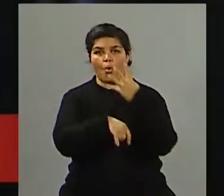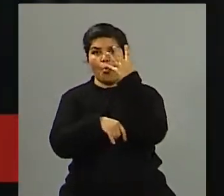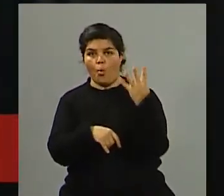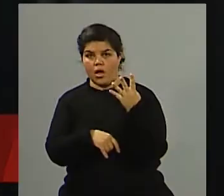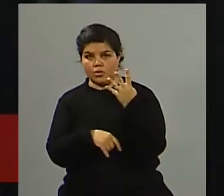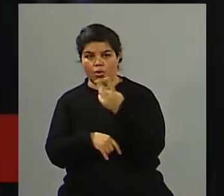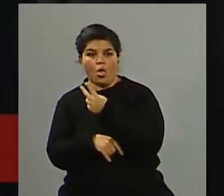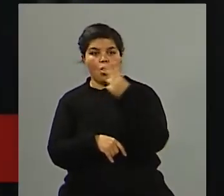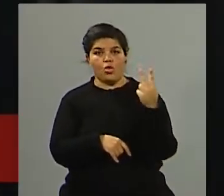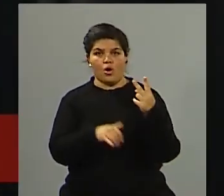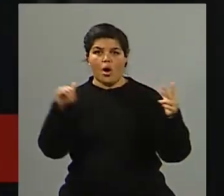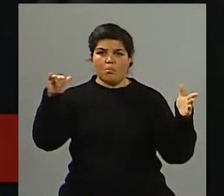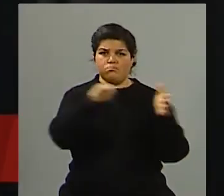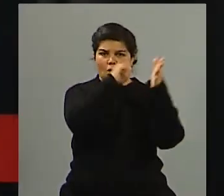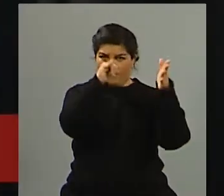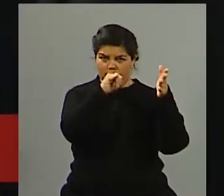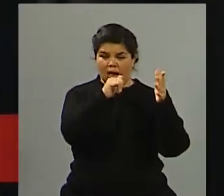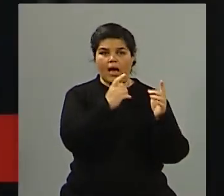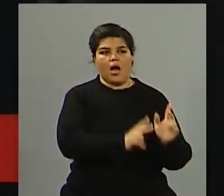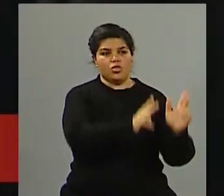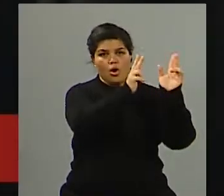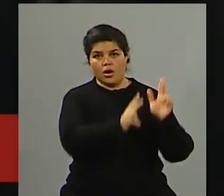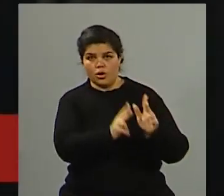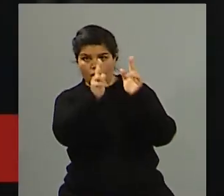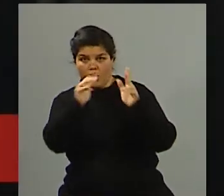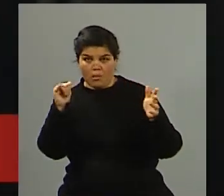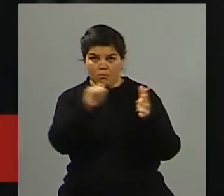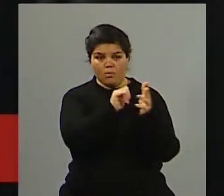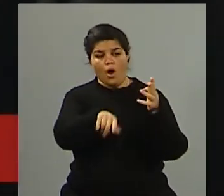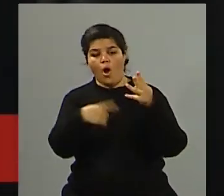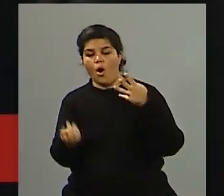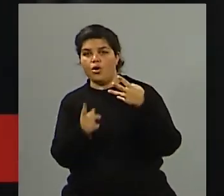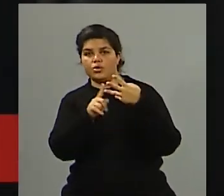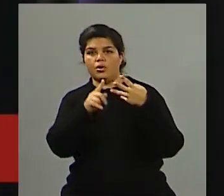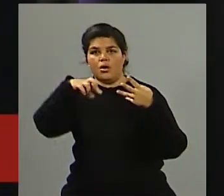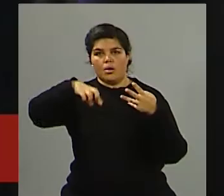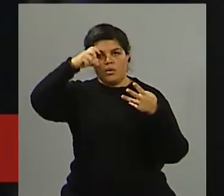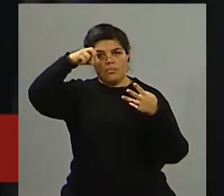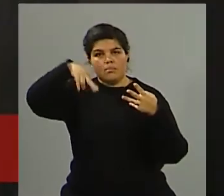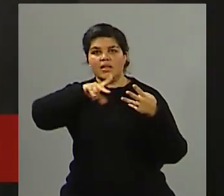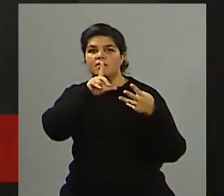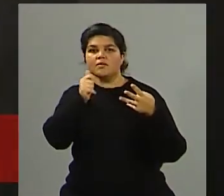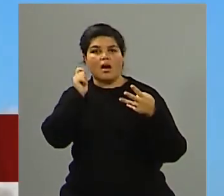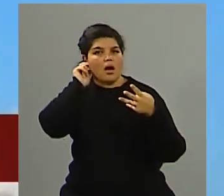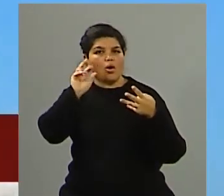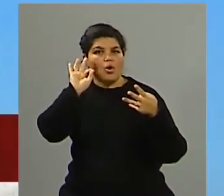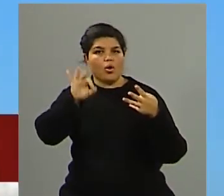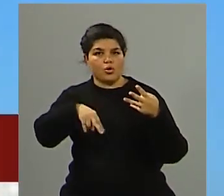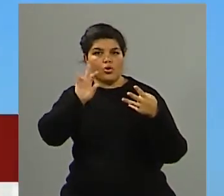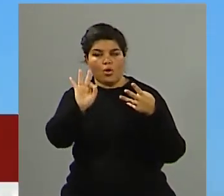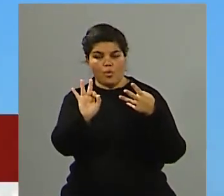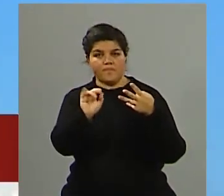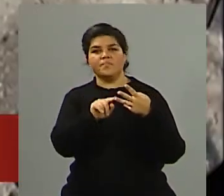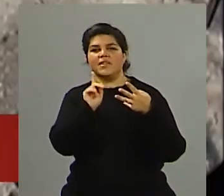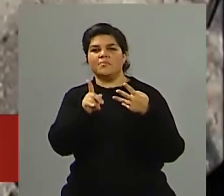una, uno en cada una de las torres y después este que fue a parar al Pentágono, donde el vuelo 77 de American